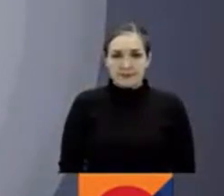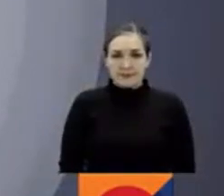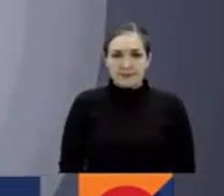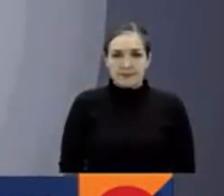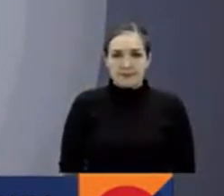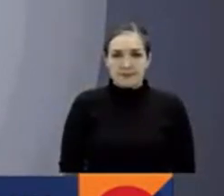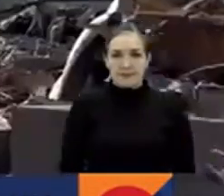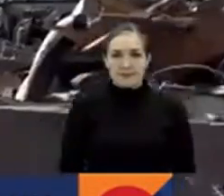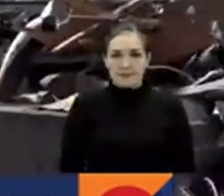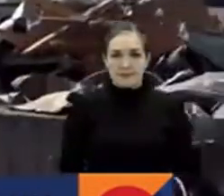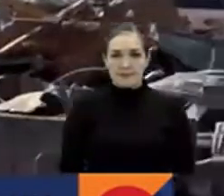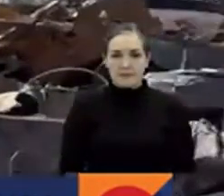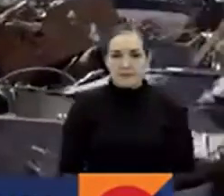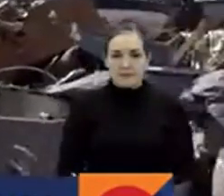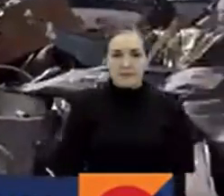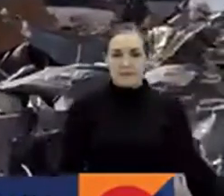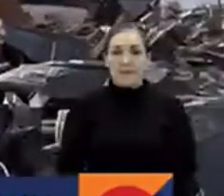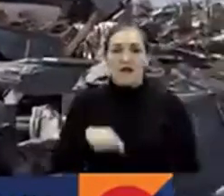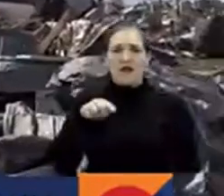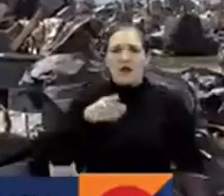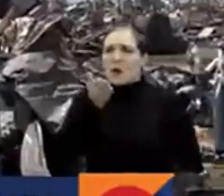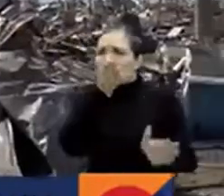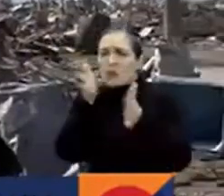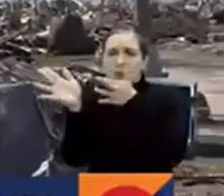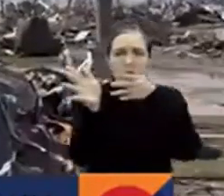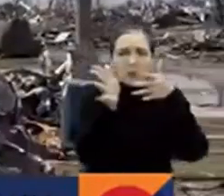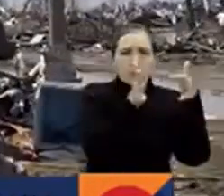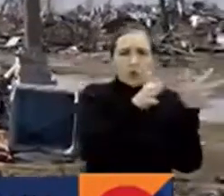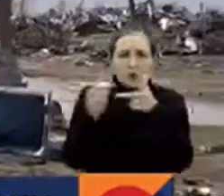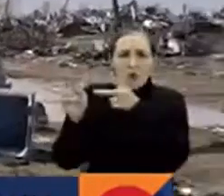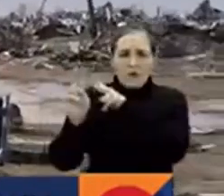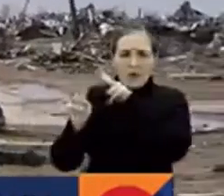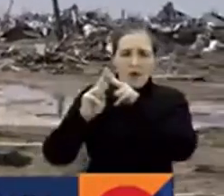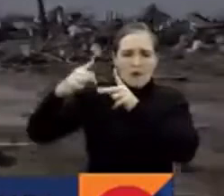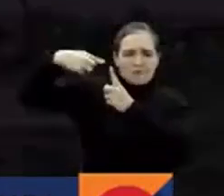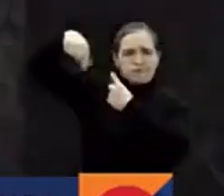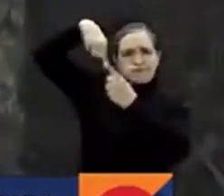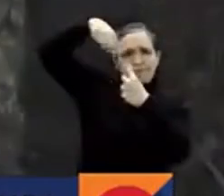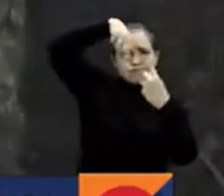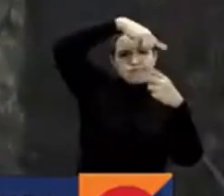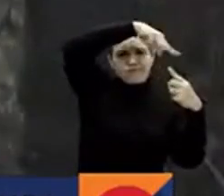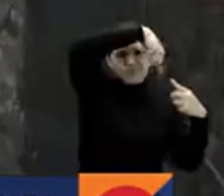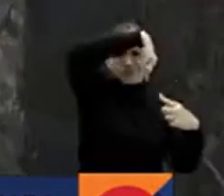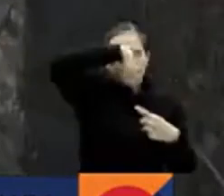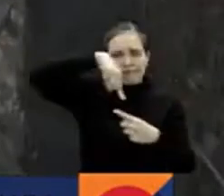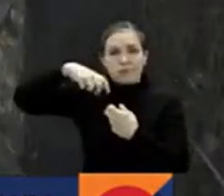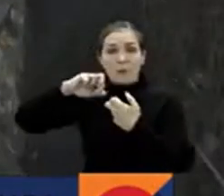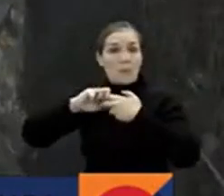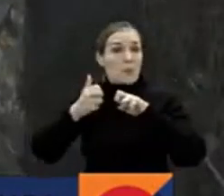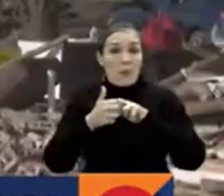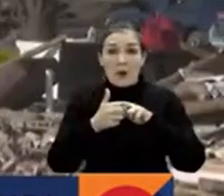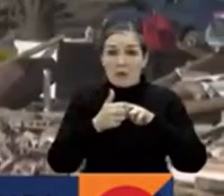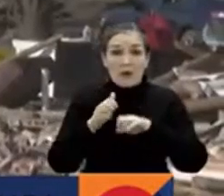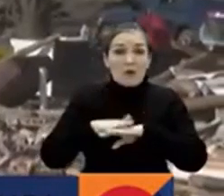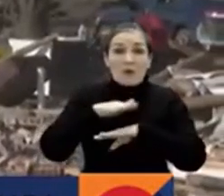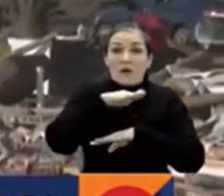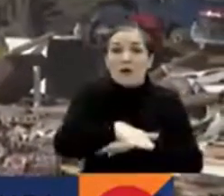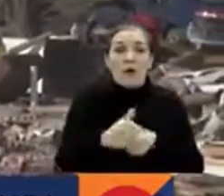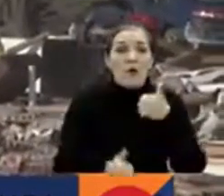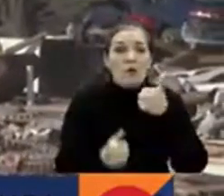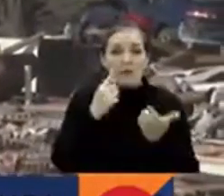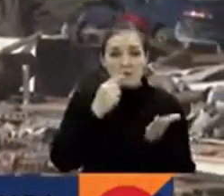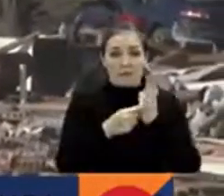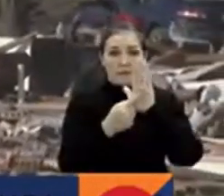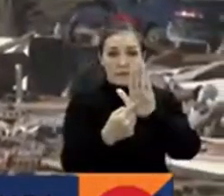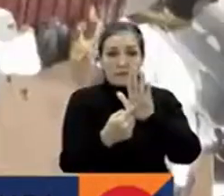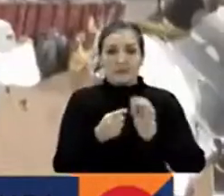Cuando viento y velocidad se dan la mano y esta última es extrema, las consecuencias siempre serán algo así.